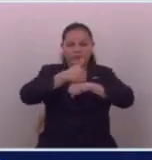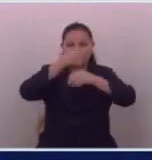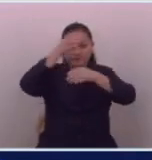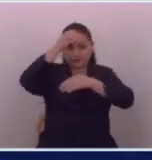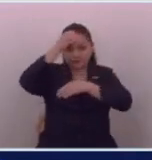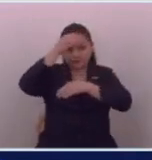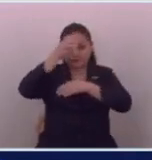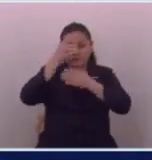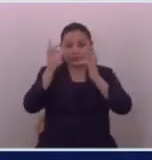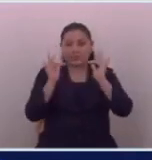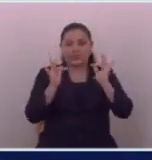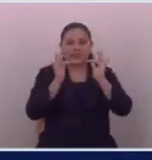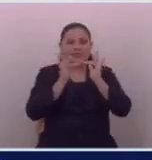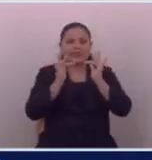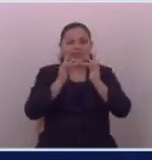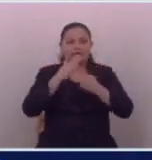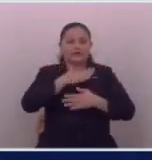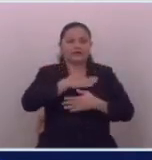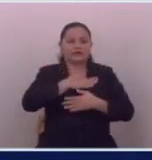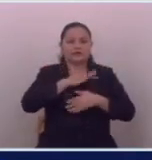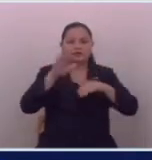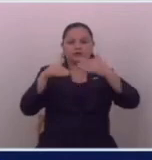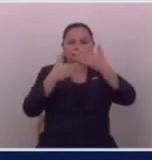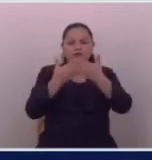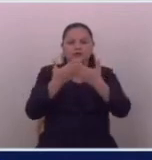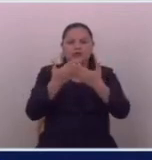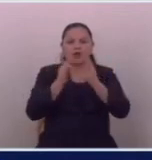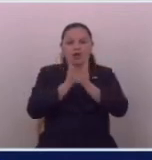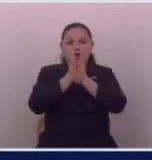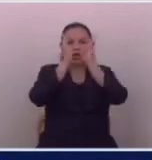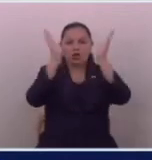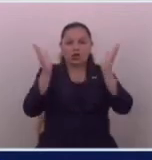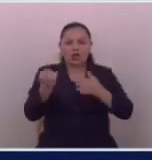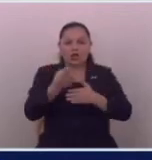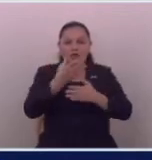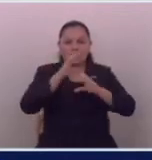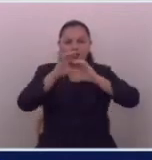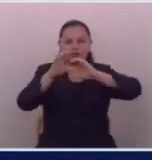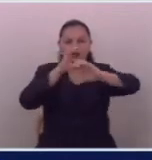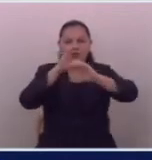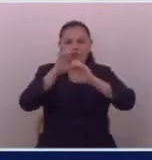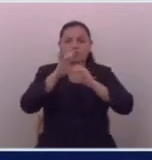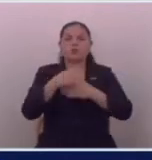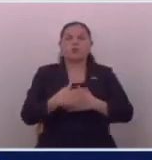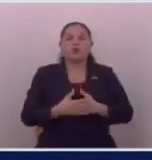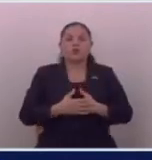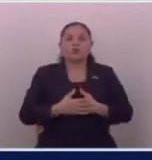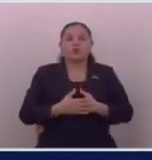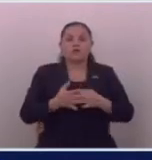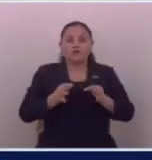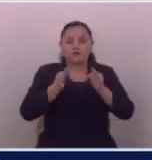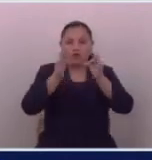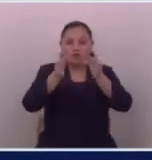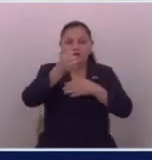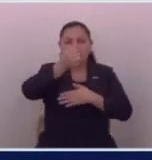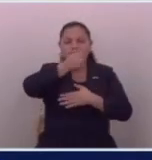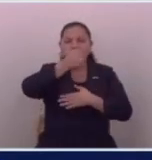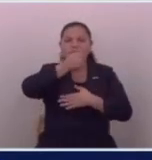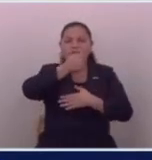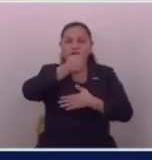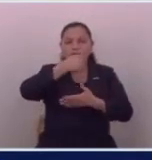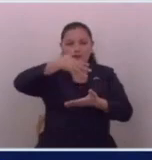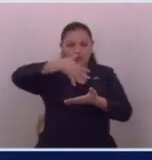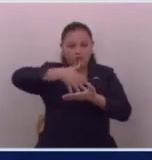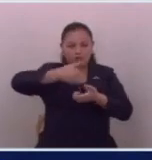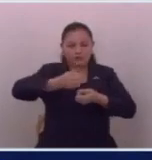de contenido digital están teniendo a través de la apertura de nuevos canales y formas de informar a la